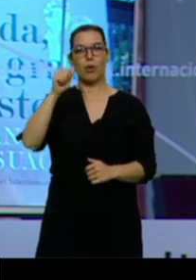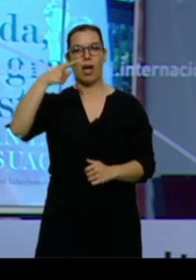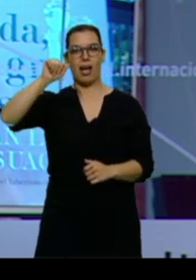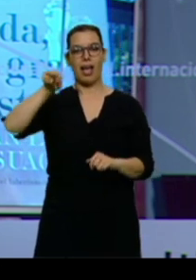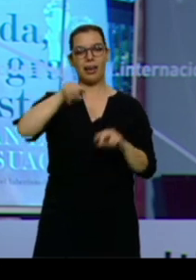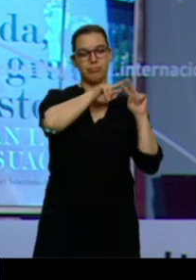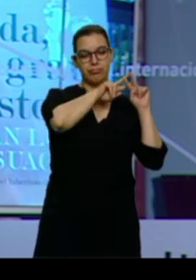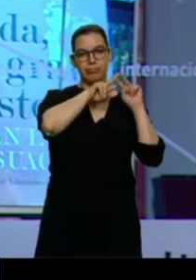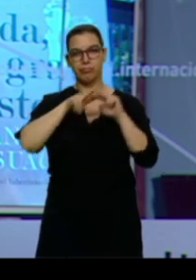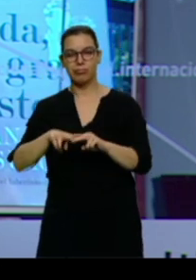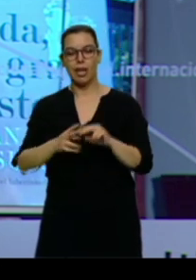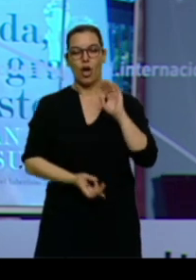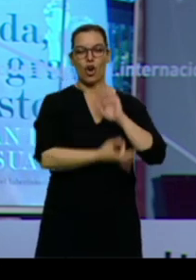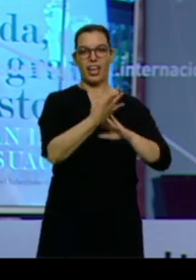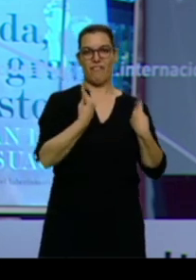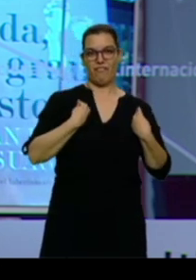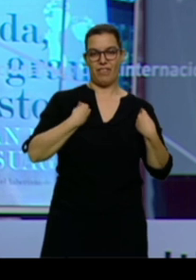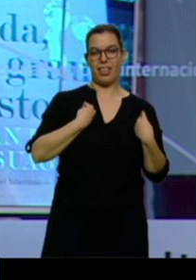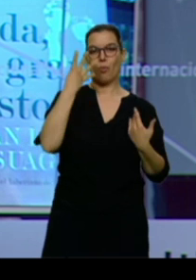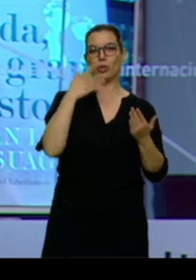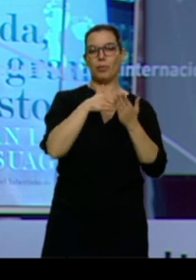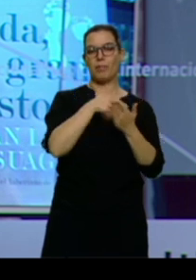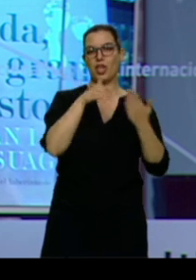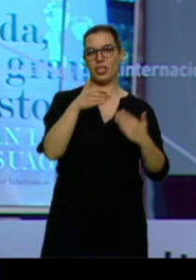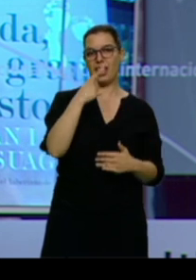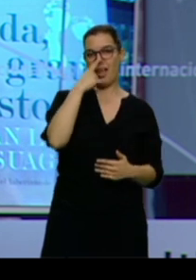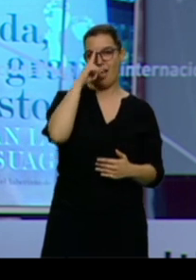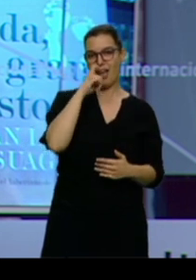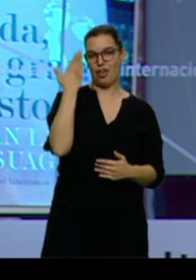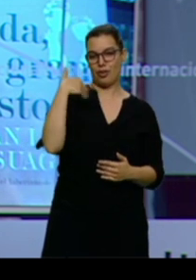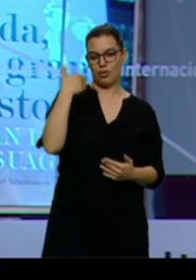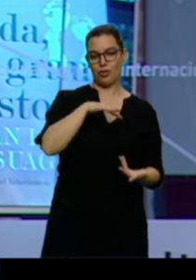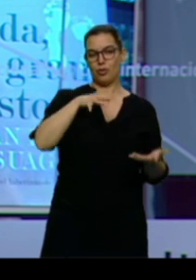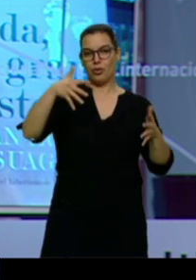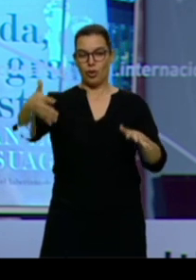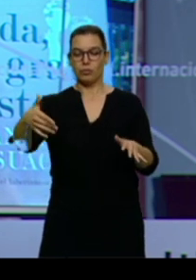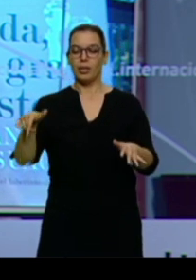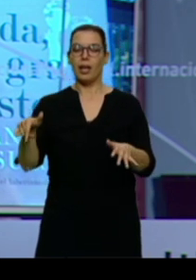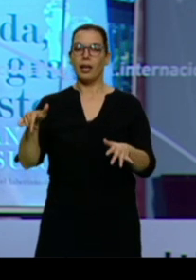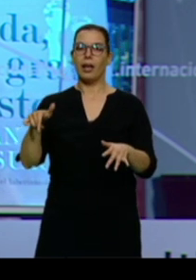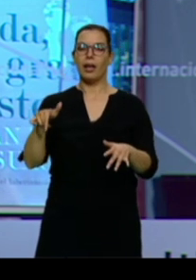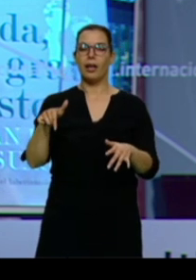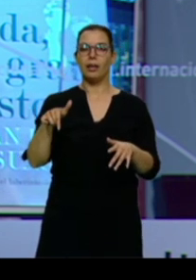millones de años. El paleontólogo plantea al lector la pregunta asistencial de por qué estamos aquí.